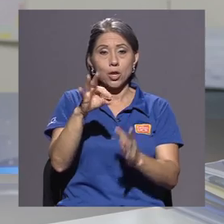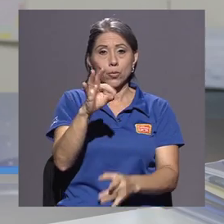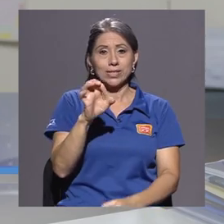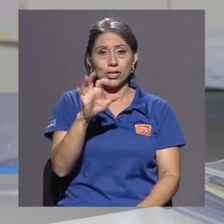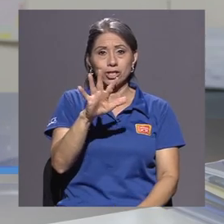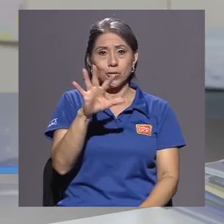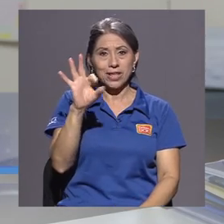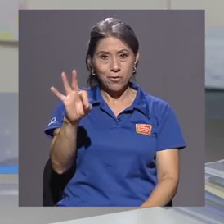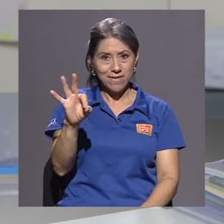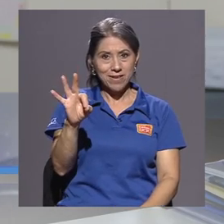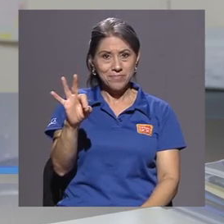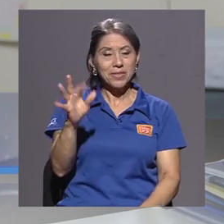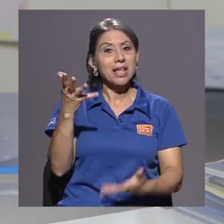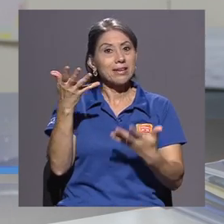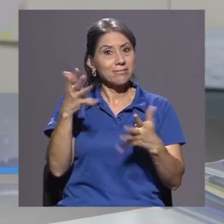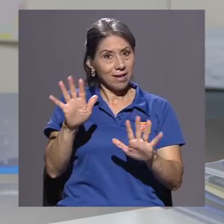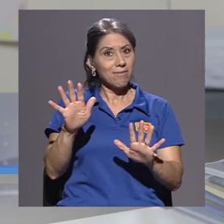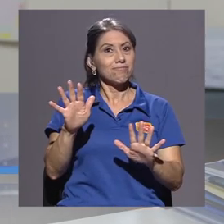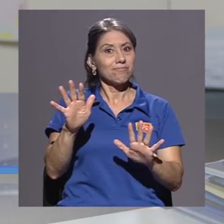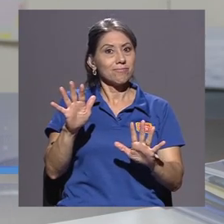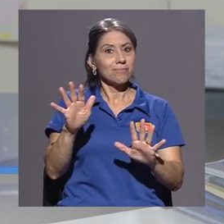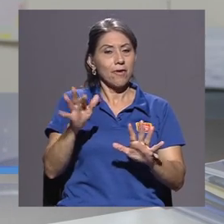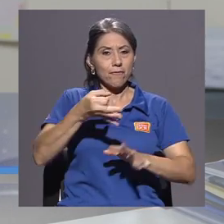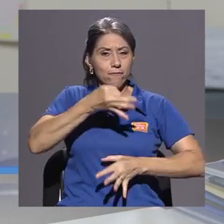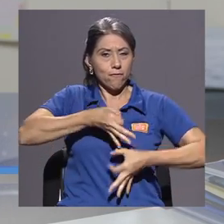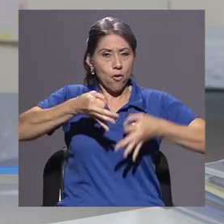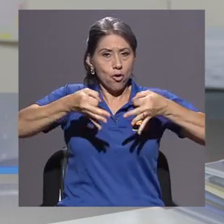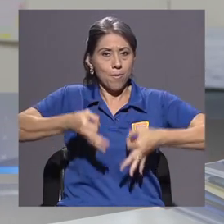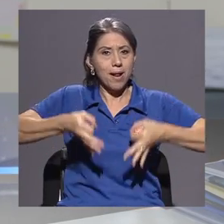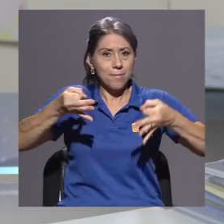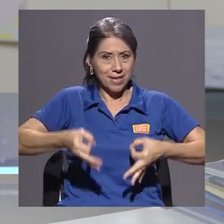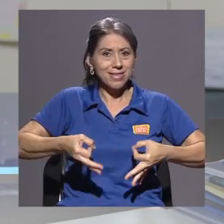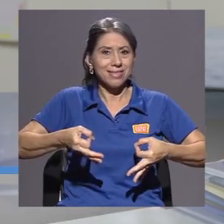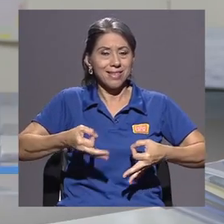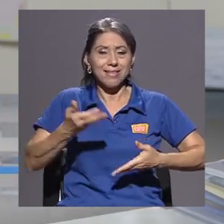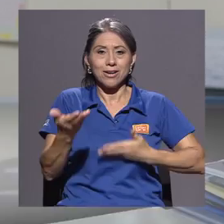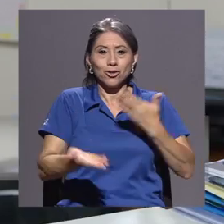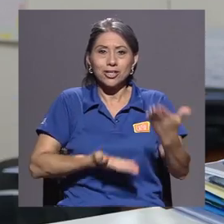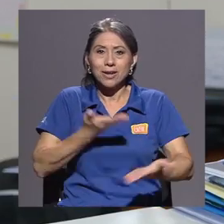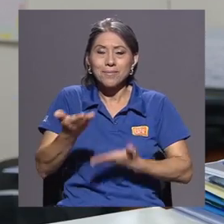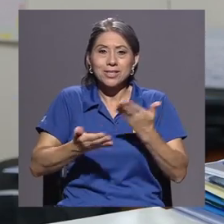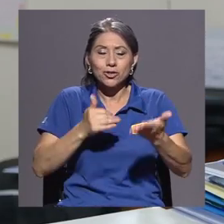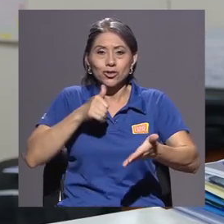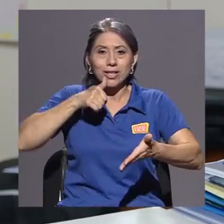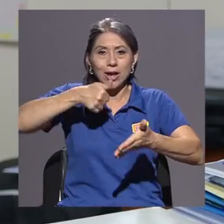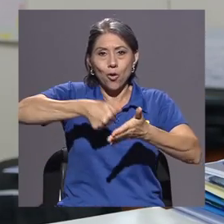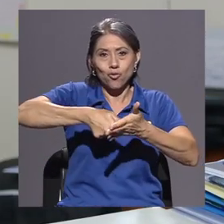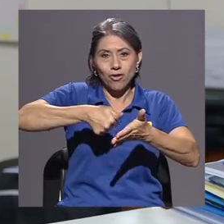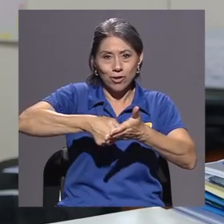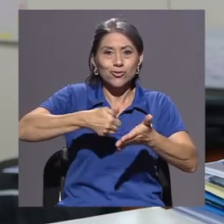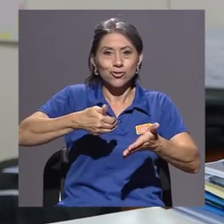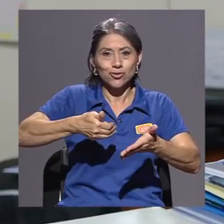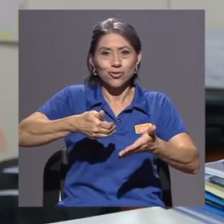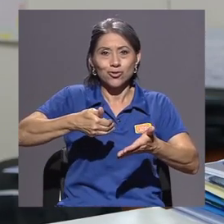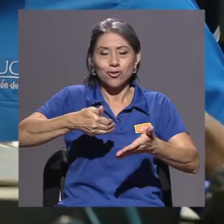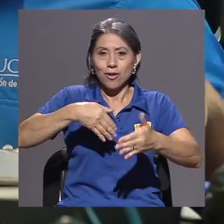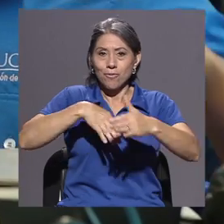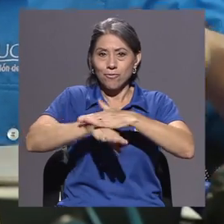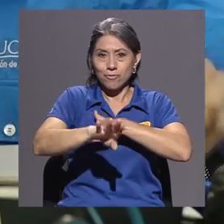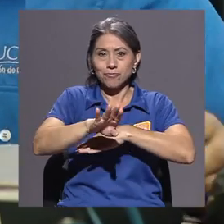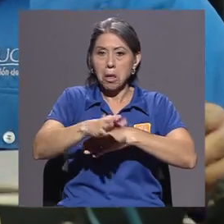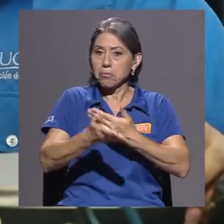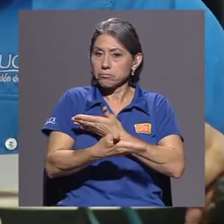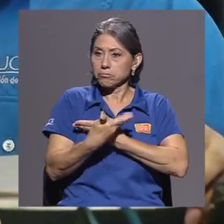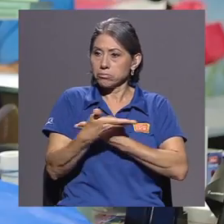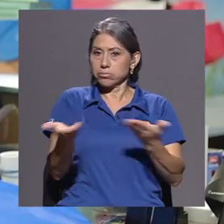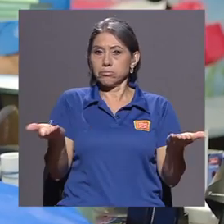es cuando van a estar formalmente los servicios de correos a disposición de la